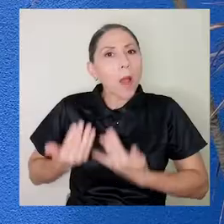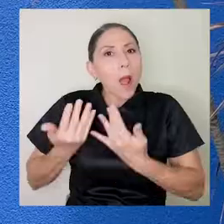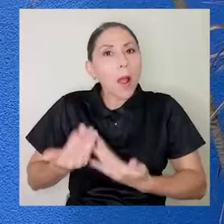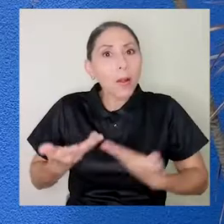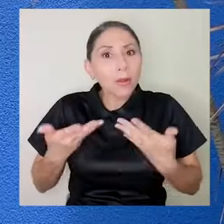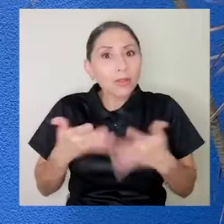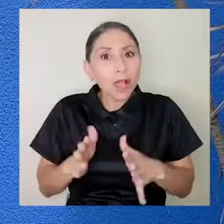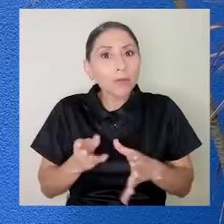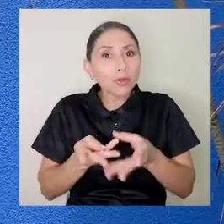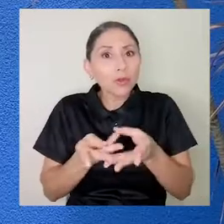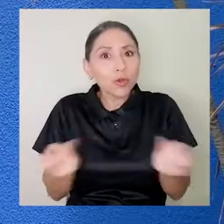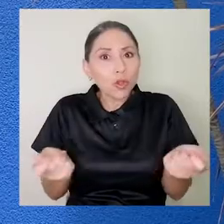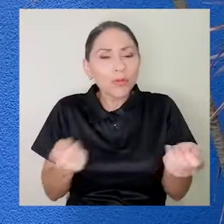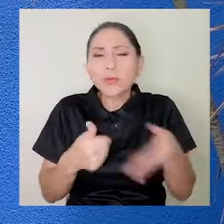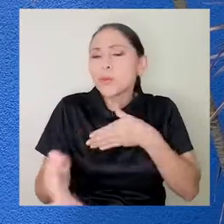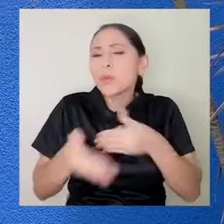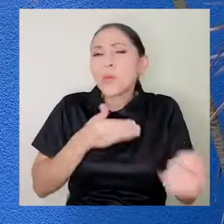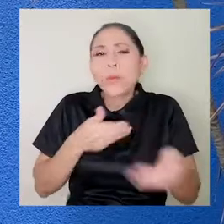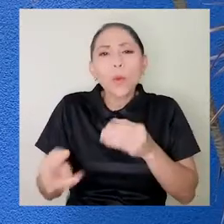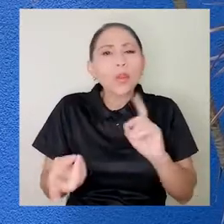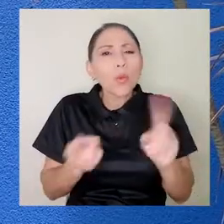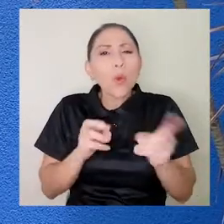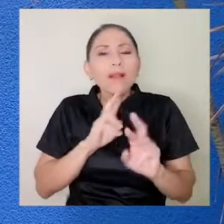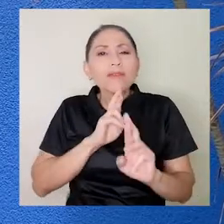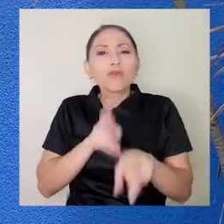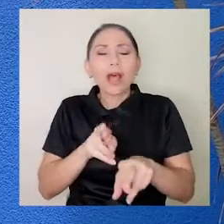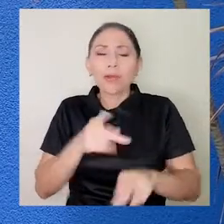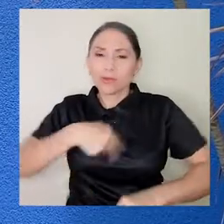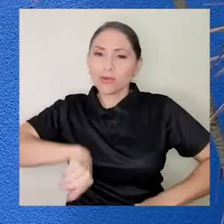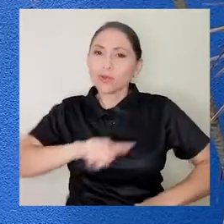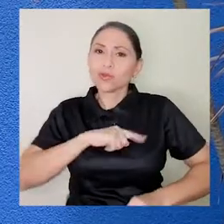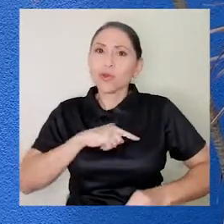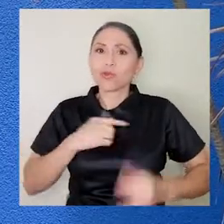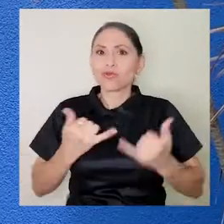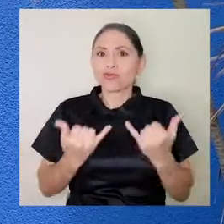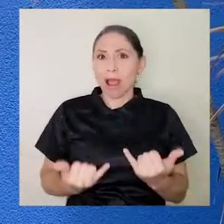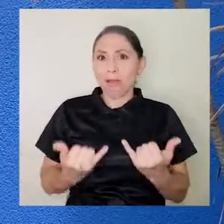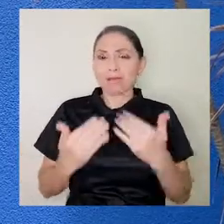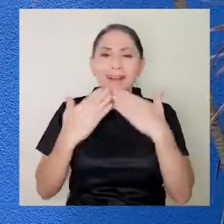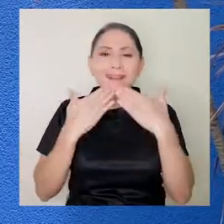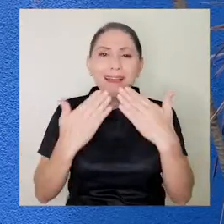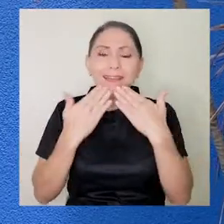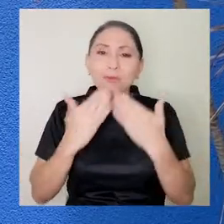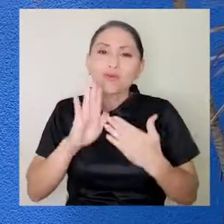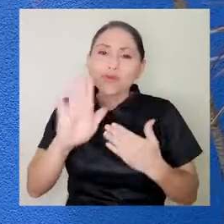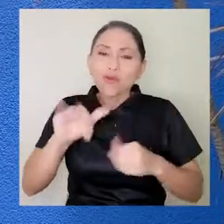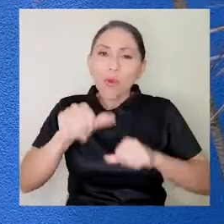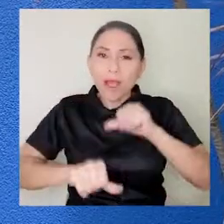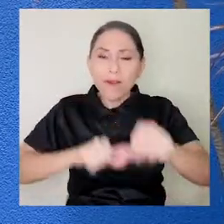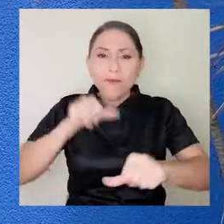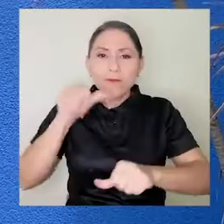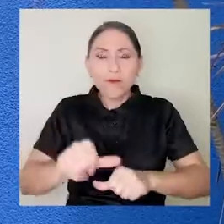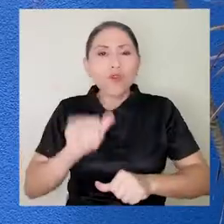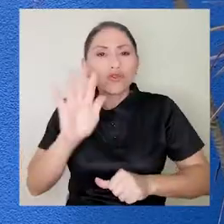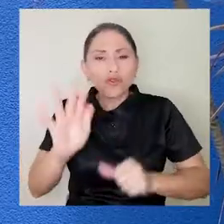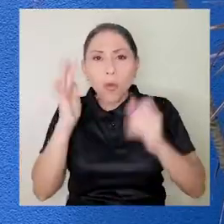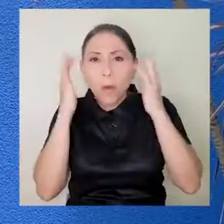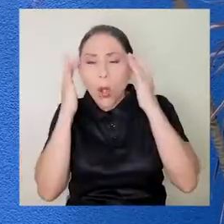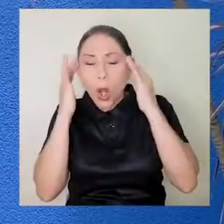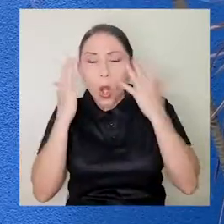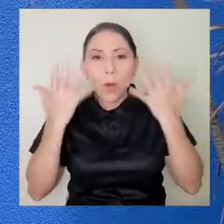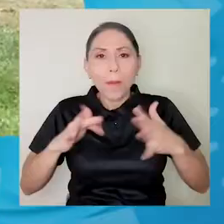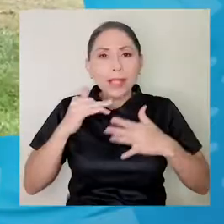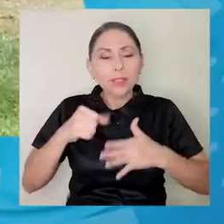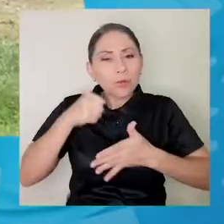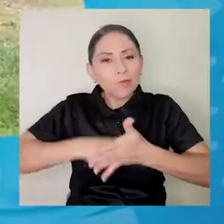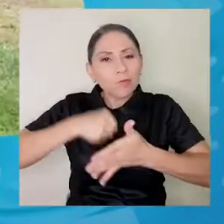e indistintamente de los resultados que se puedan lograr, agradecemos desde ya todo ese esfuerzo y toda esa preocupación que han